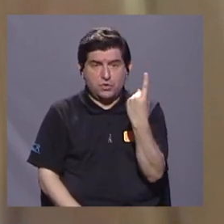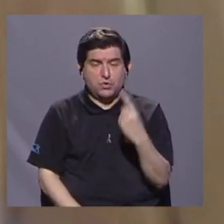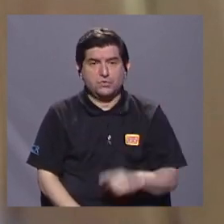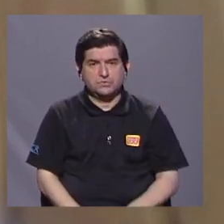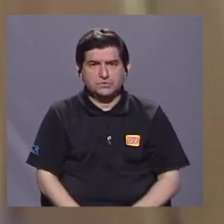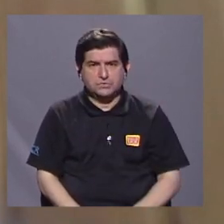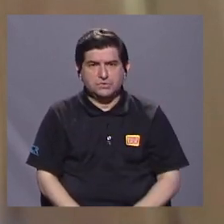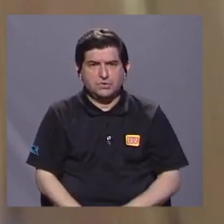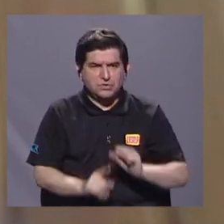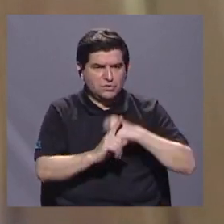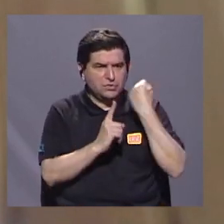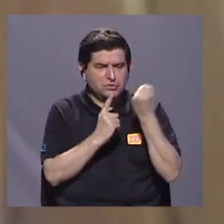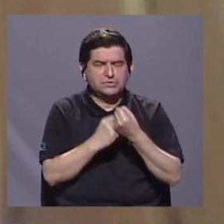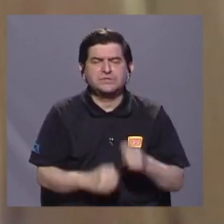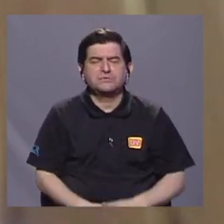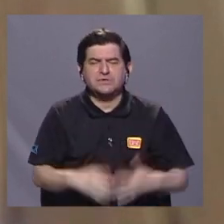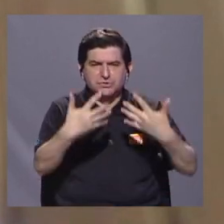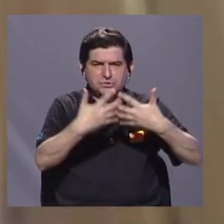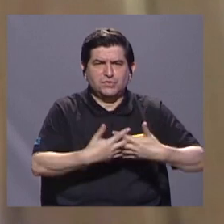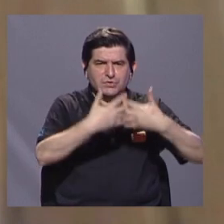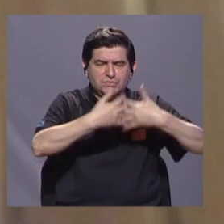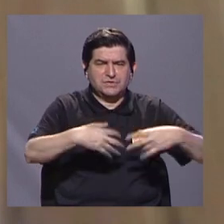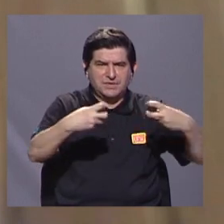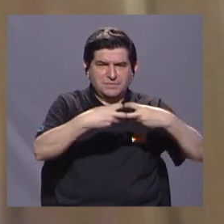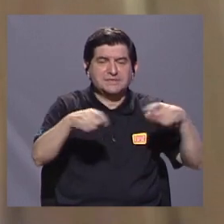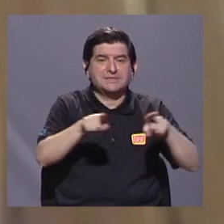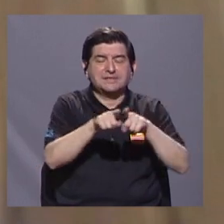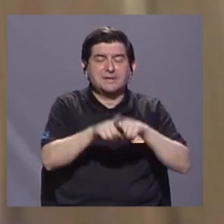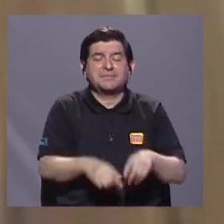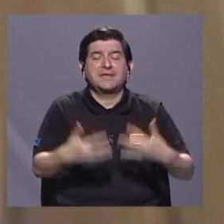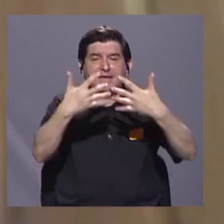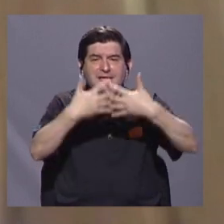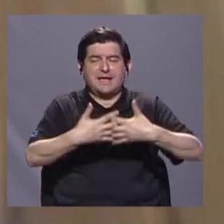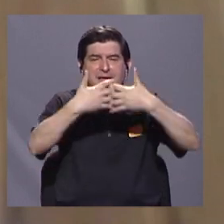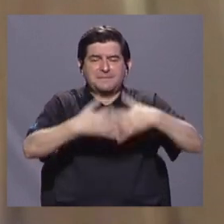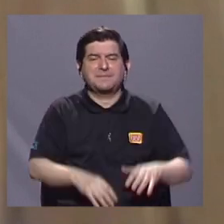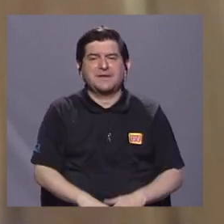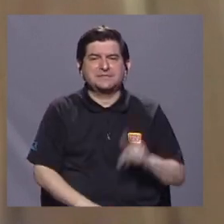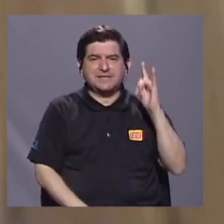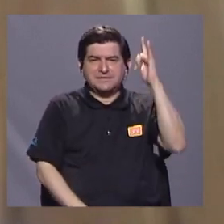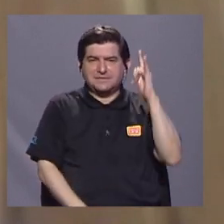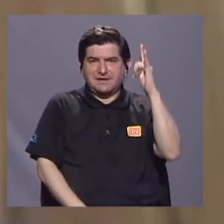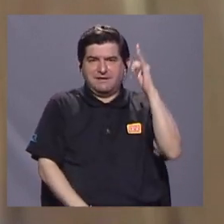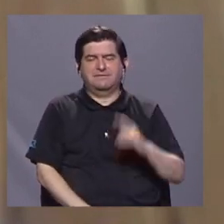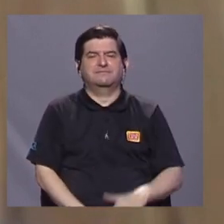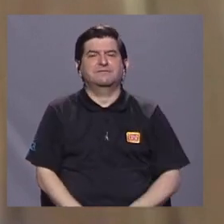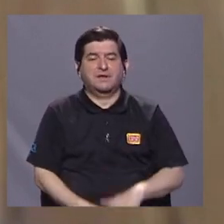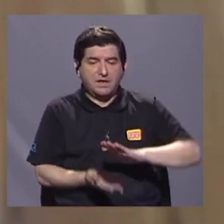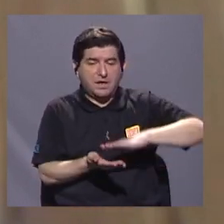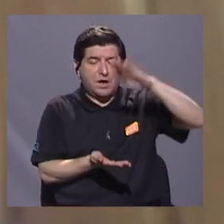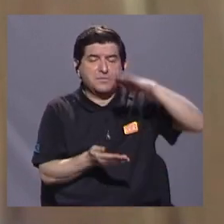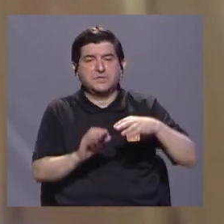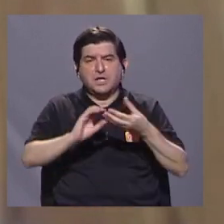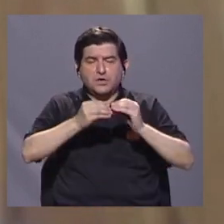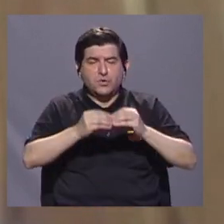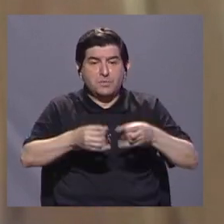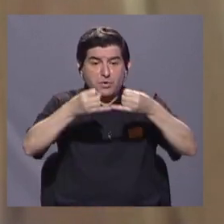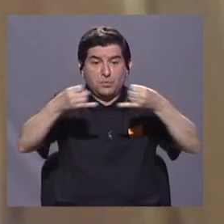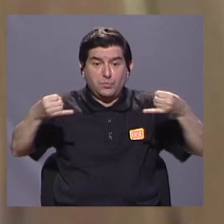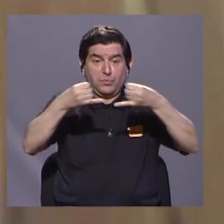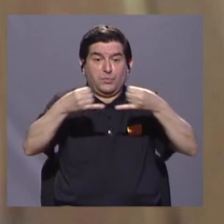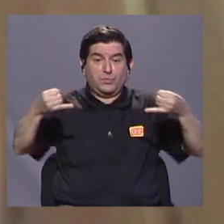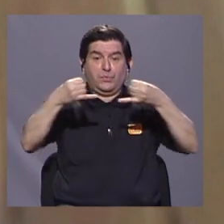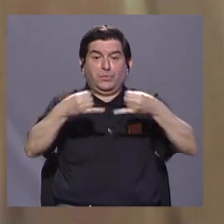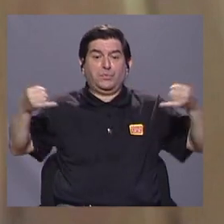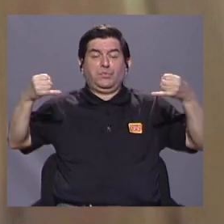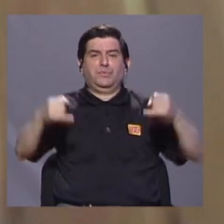vista de las electrificadoras, sino también de las cableras, ¿verdad? Entonces vamos aumentando el número de cables que van apareciendo en los